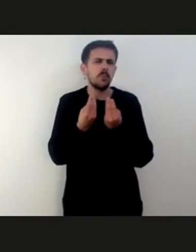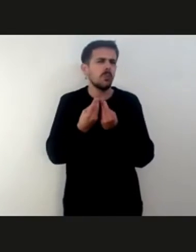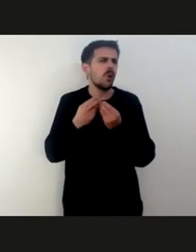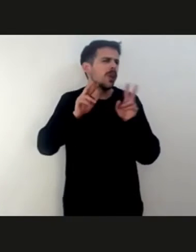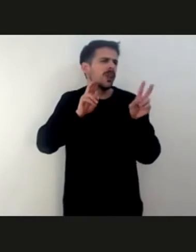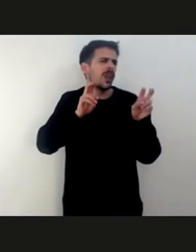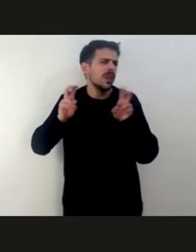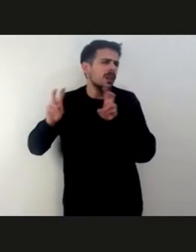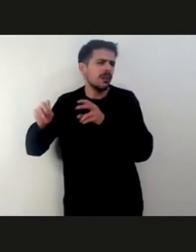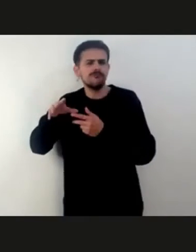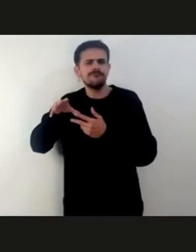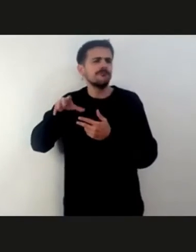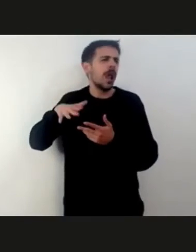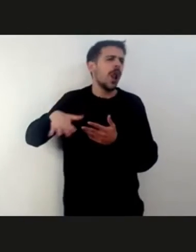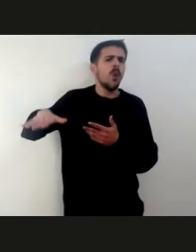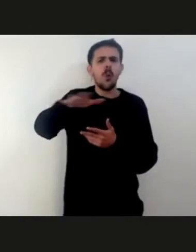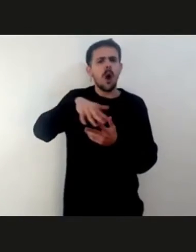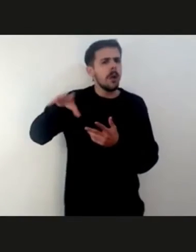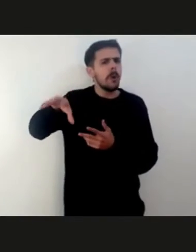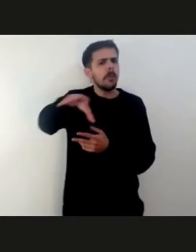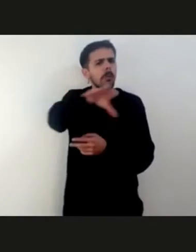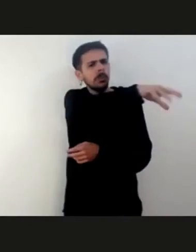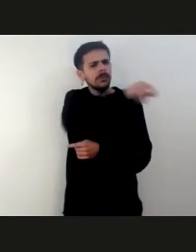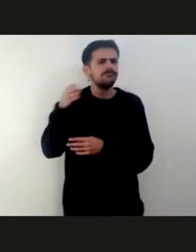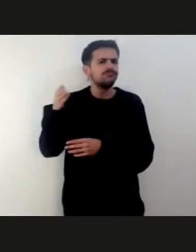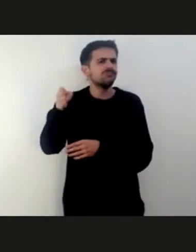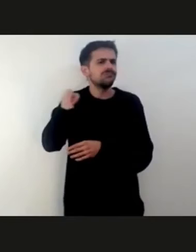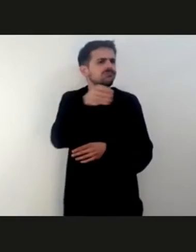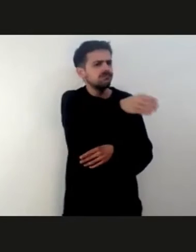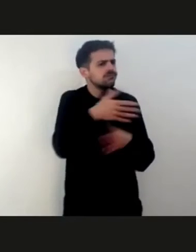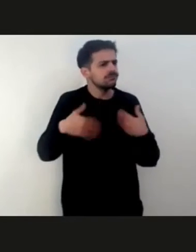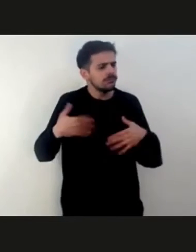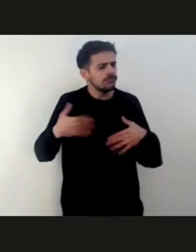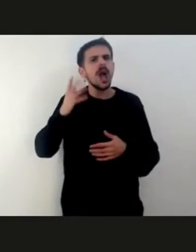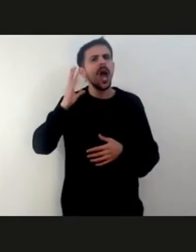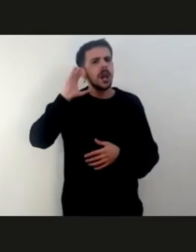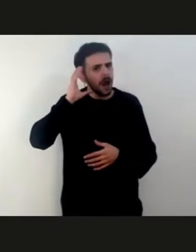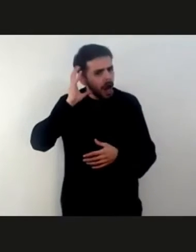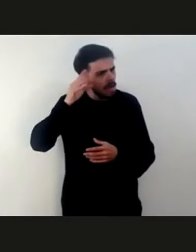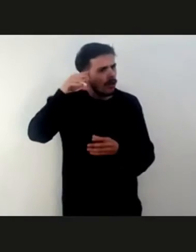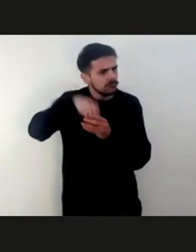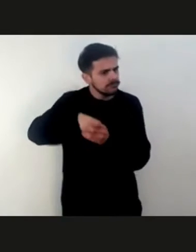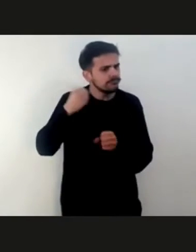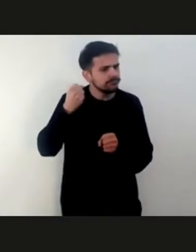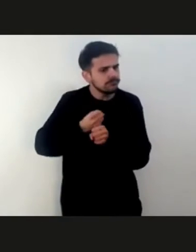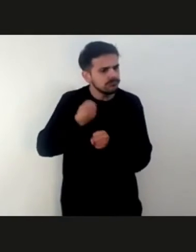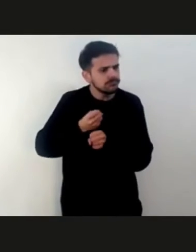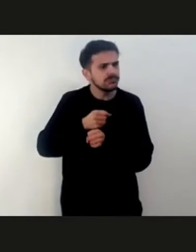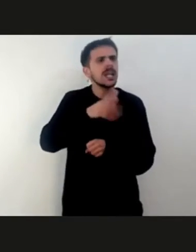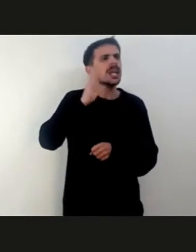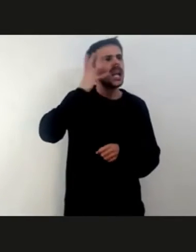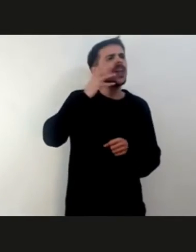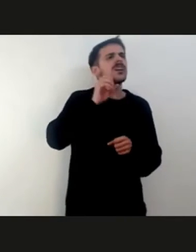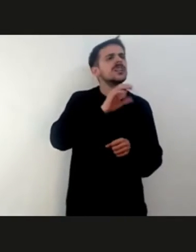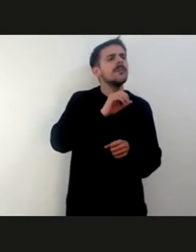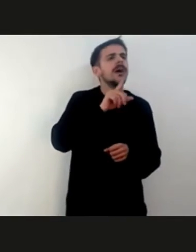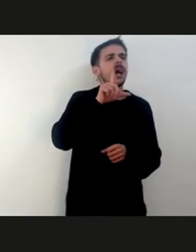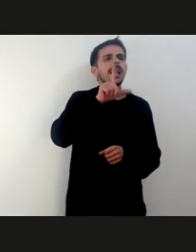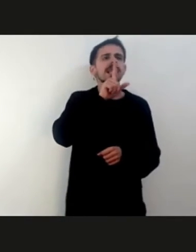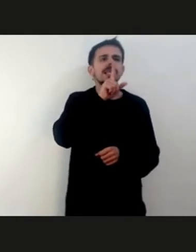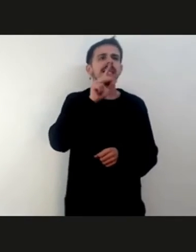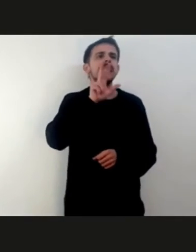que se inició en la radio y que hizo del ET39 de su familia, que